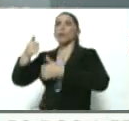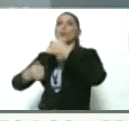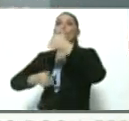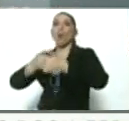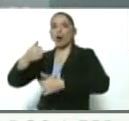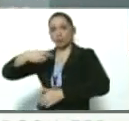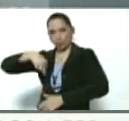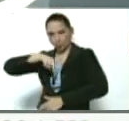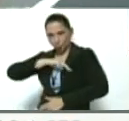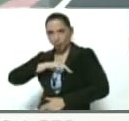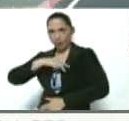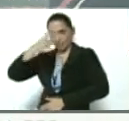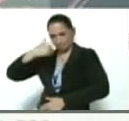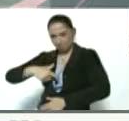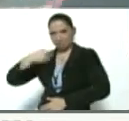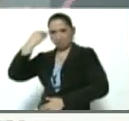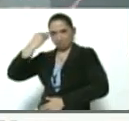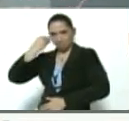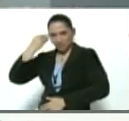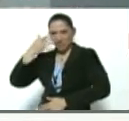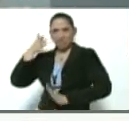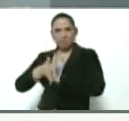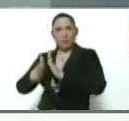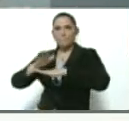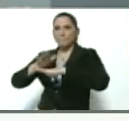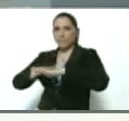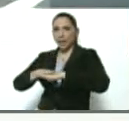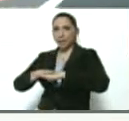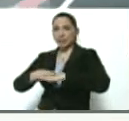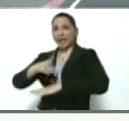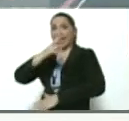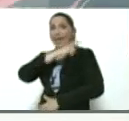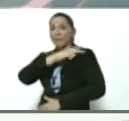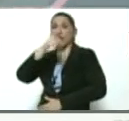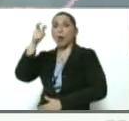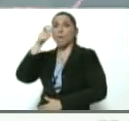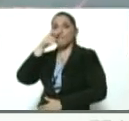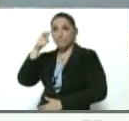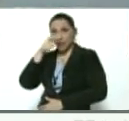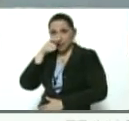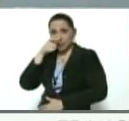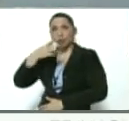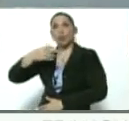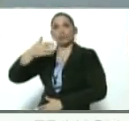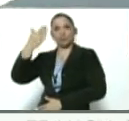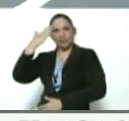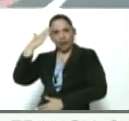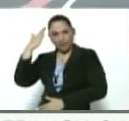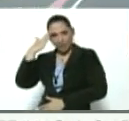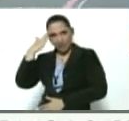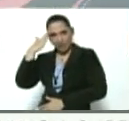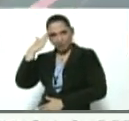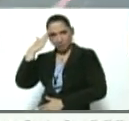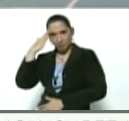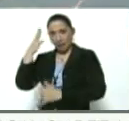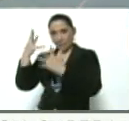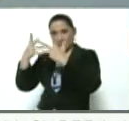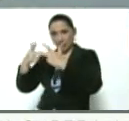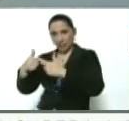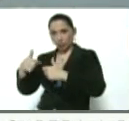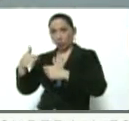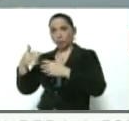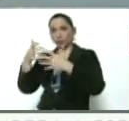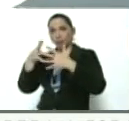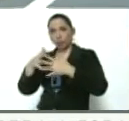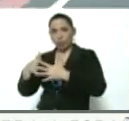percepción de la situación. El jefe de la operación, y así lo sabía la administración norteamericana,